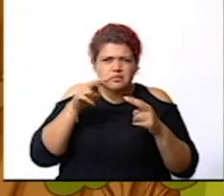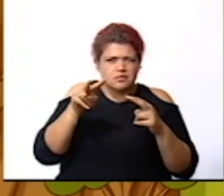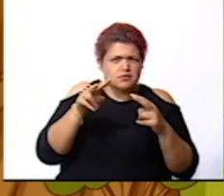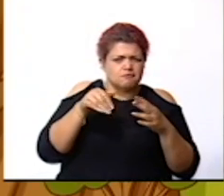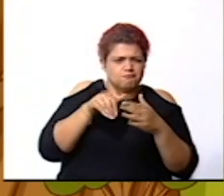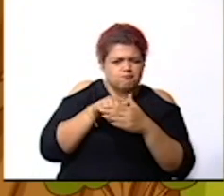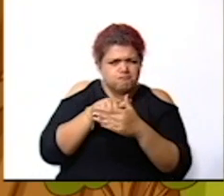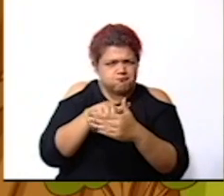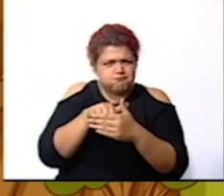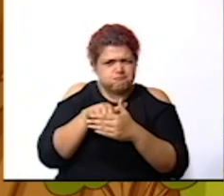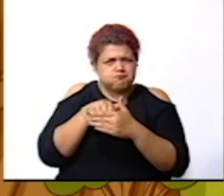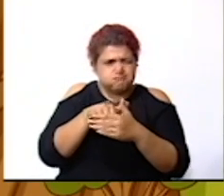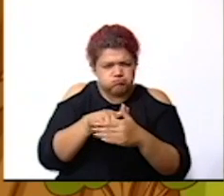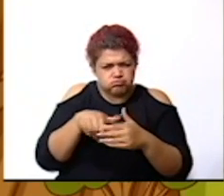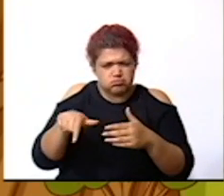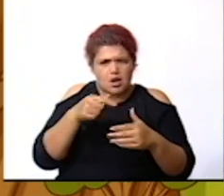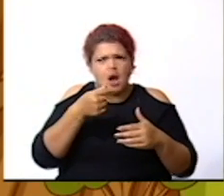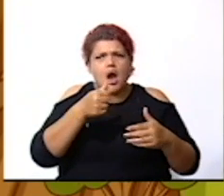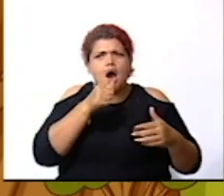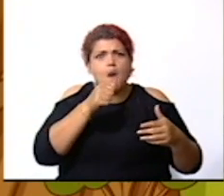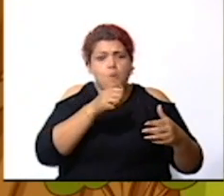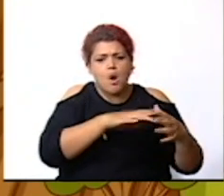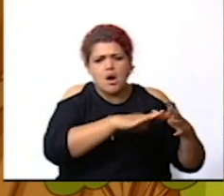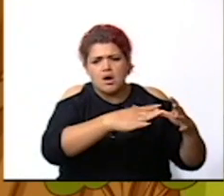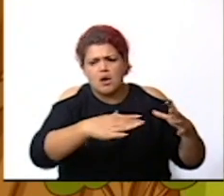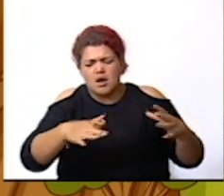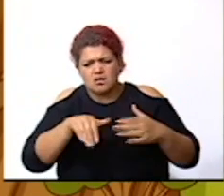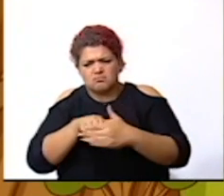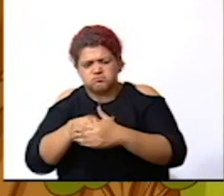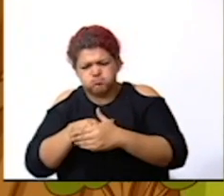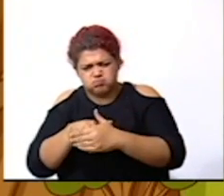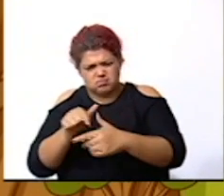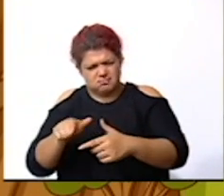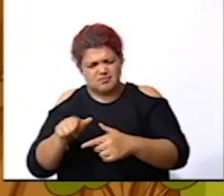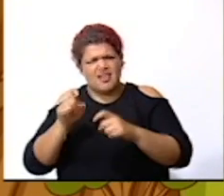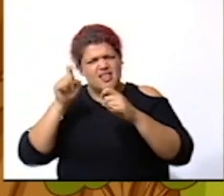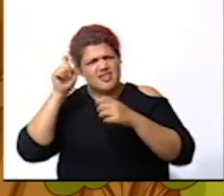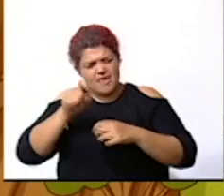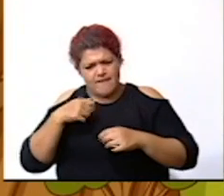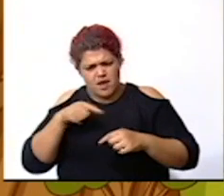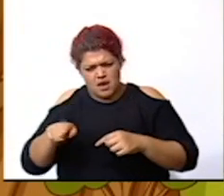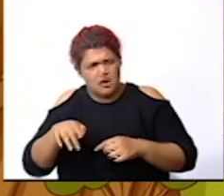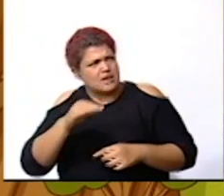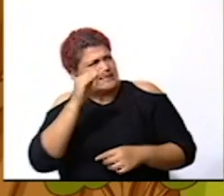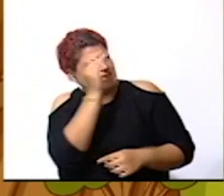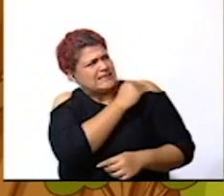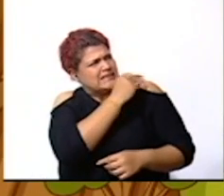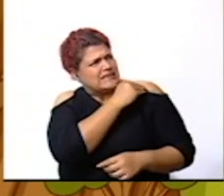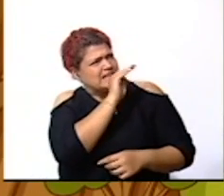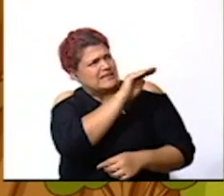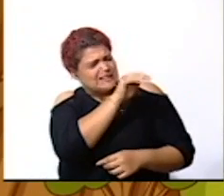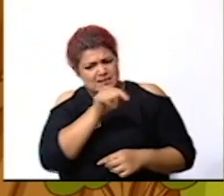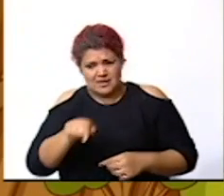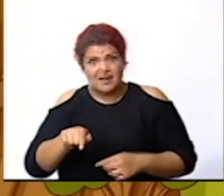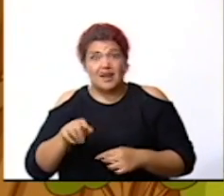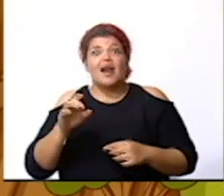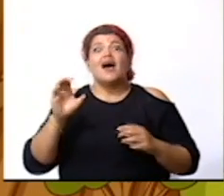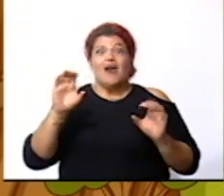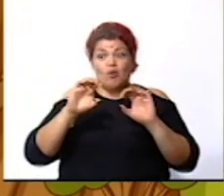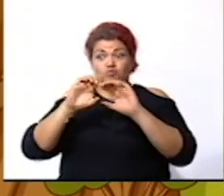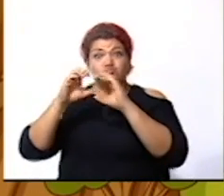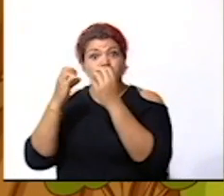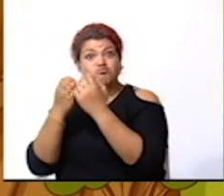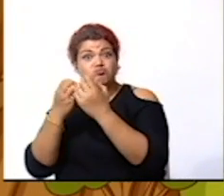obstruyendo el paso del agua y si fuera así debemos de comunicarnos con la comisión nacional de